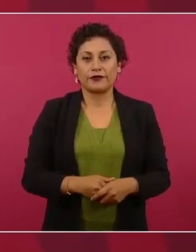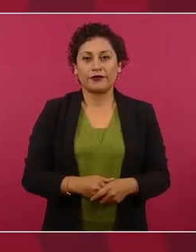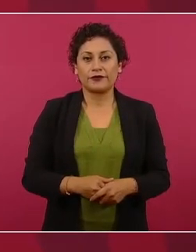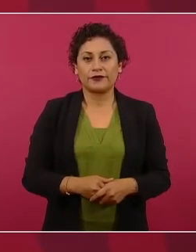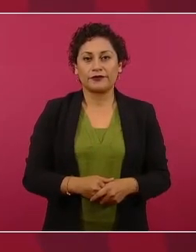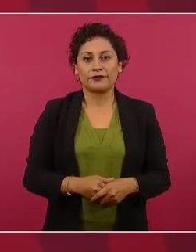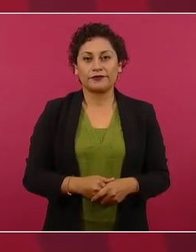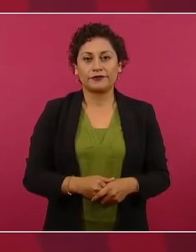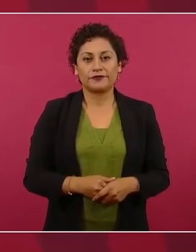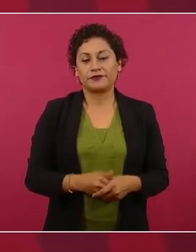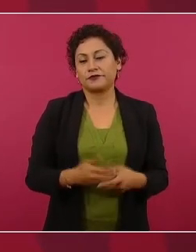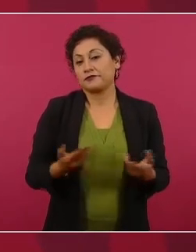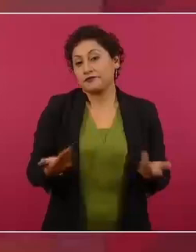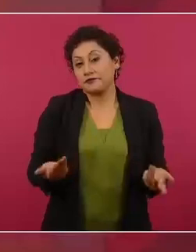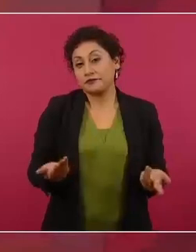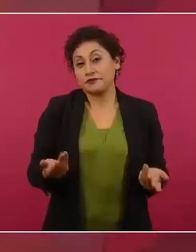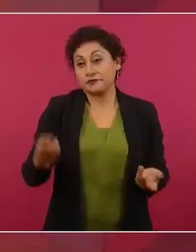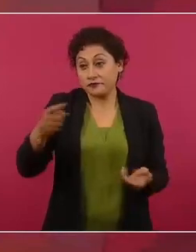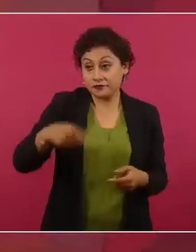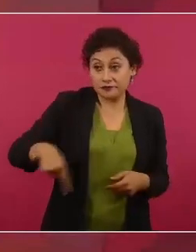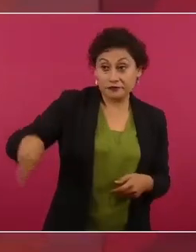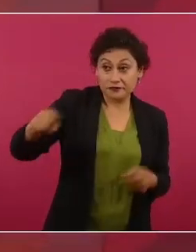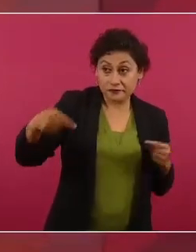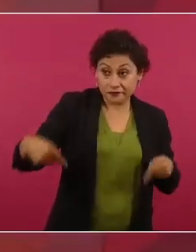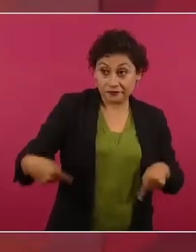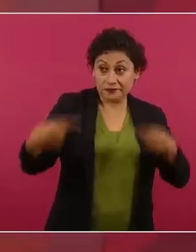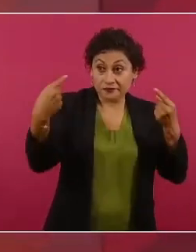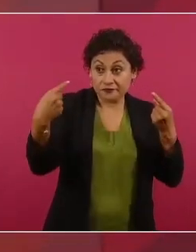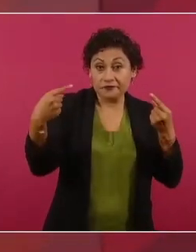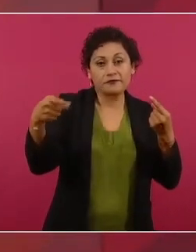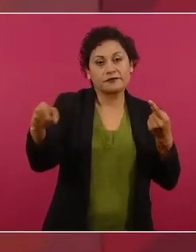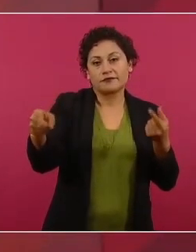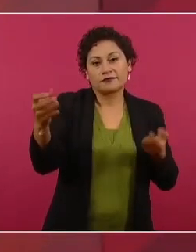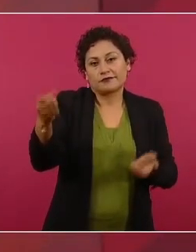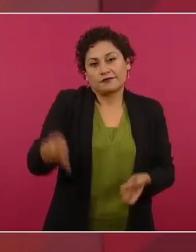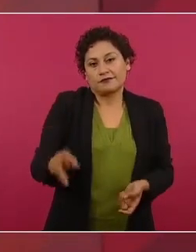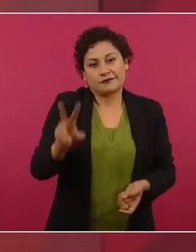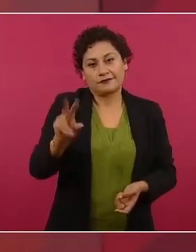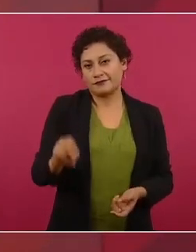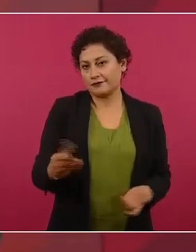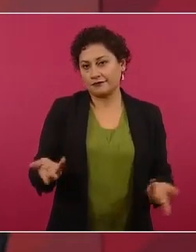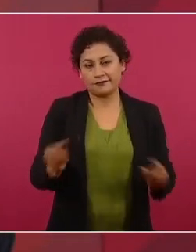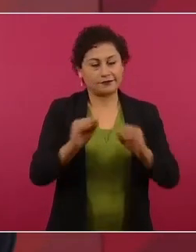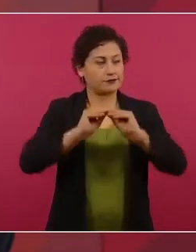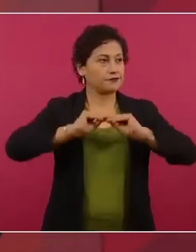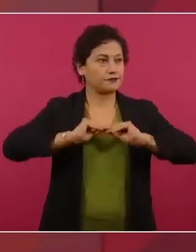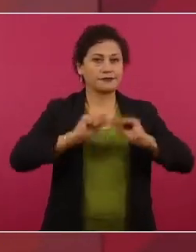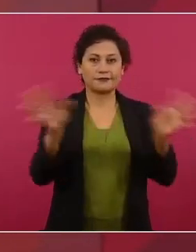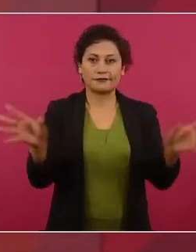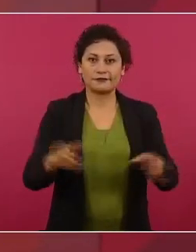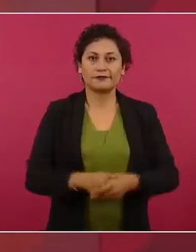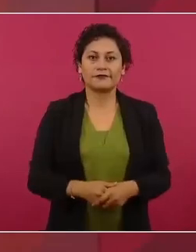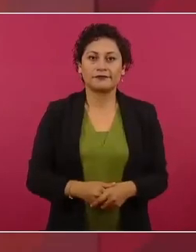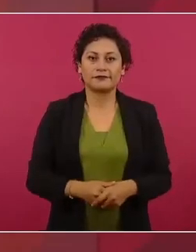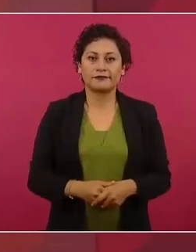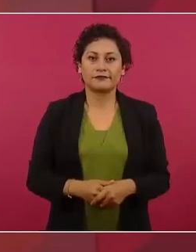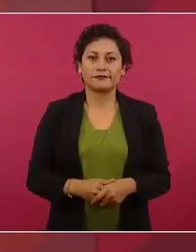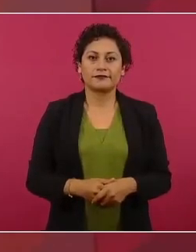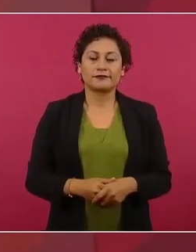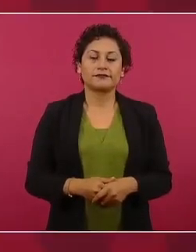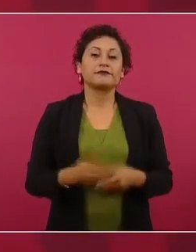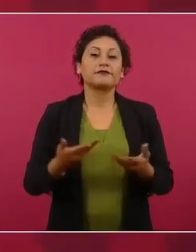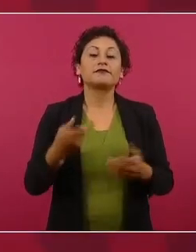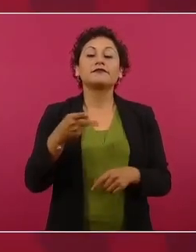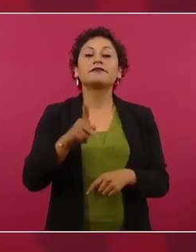que nuestros opositores estén en contra, aunque como lo vimos